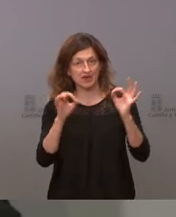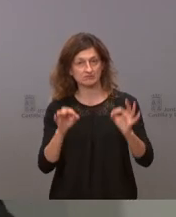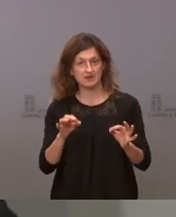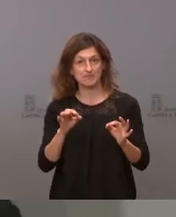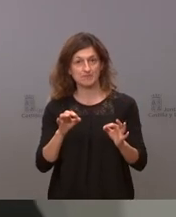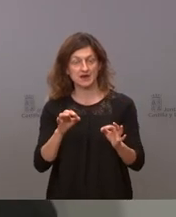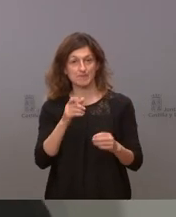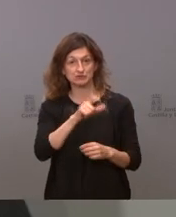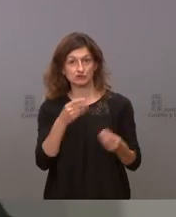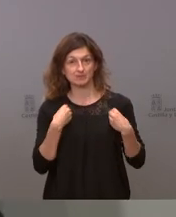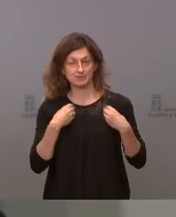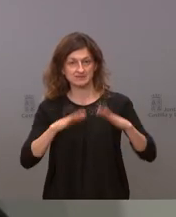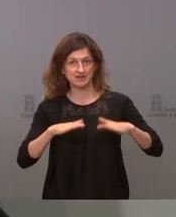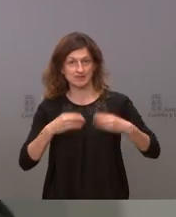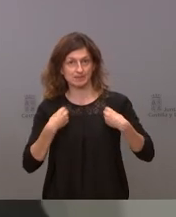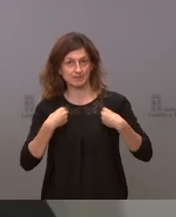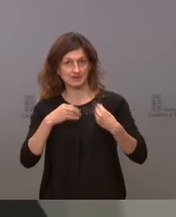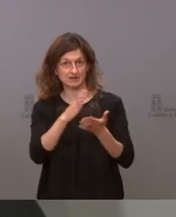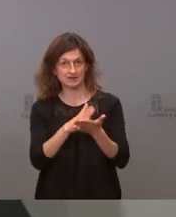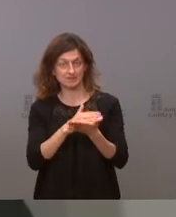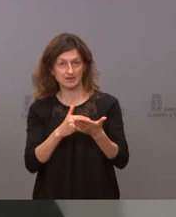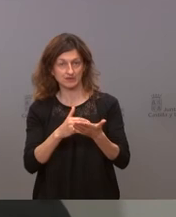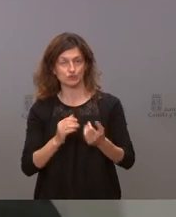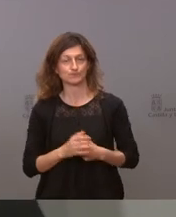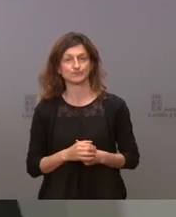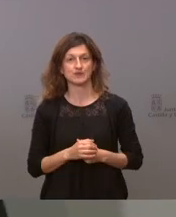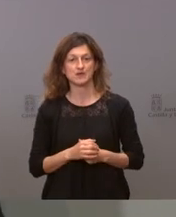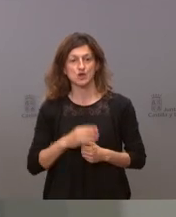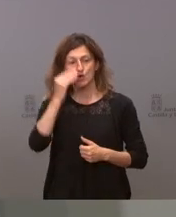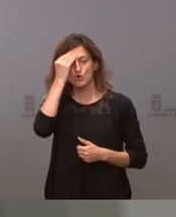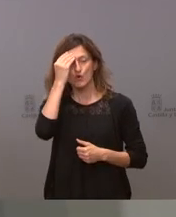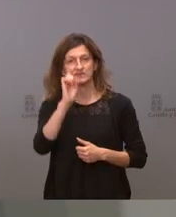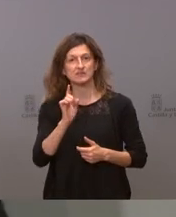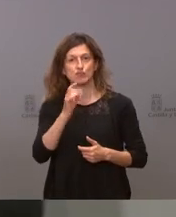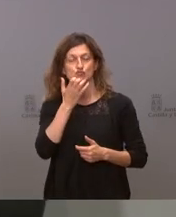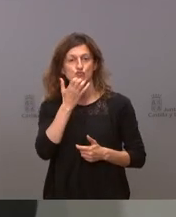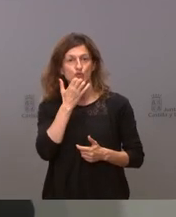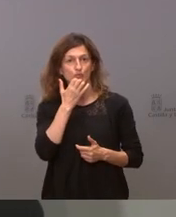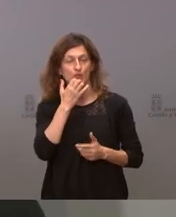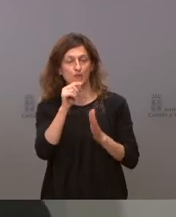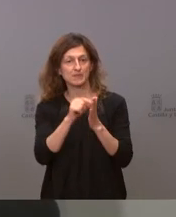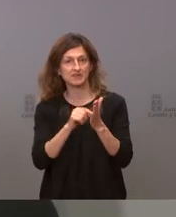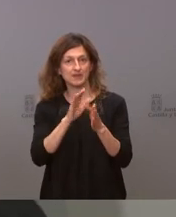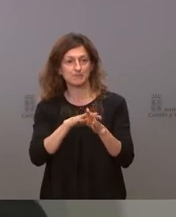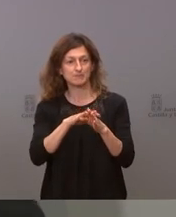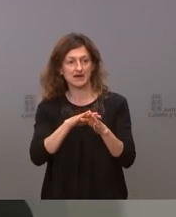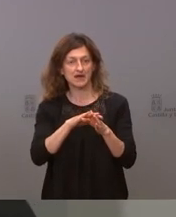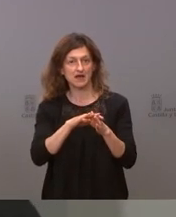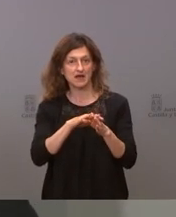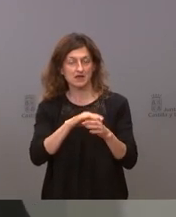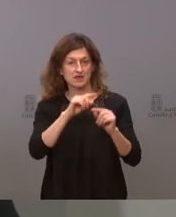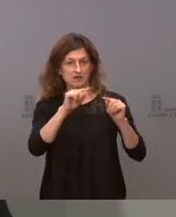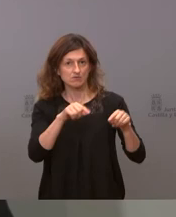población en la comunidad no está planteada como una medida para fijar población en cada una en